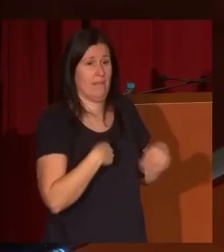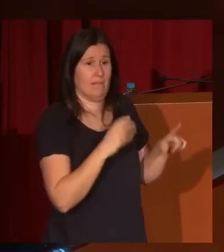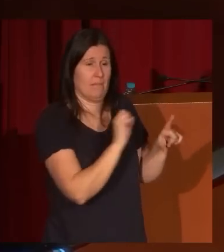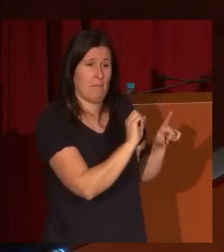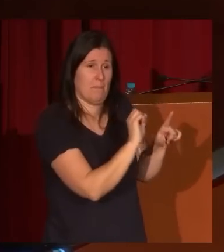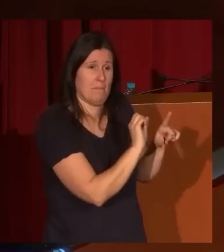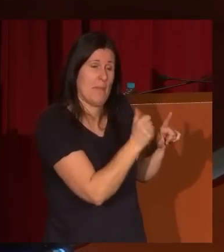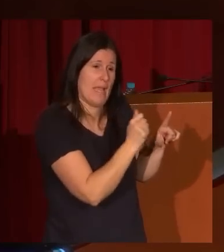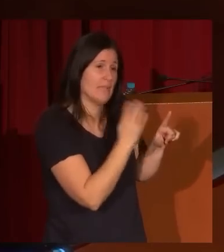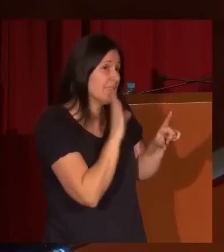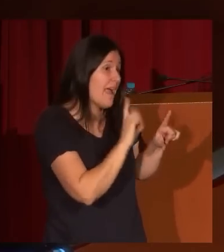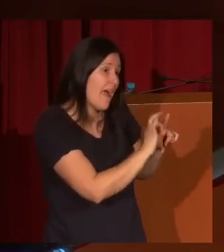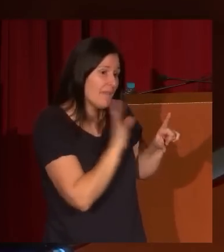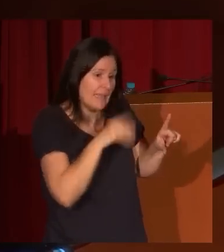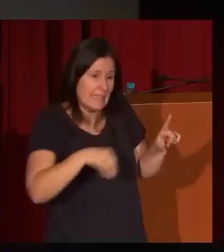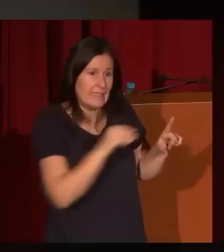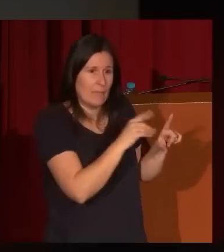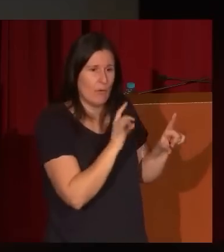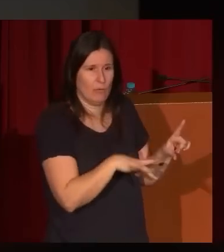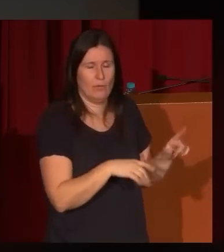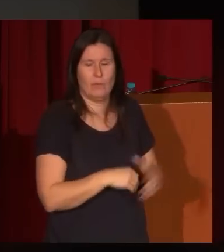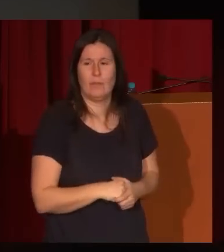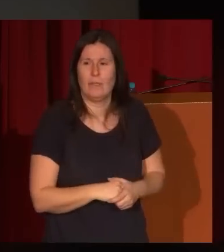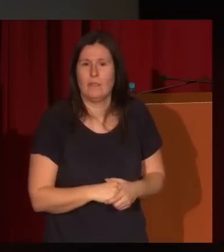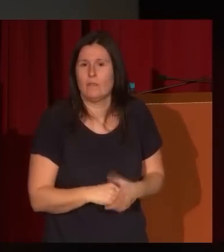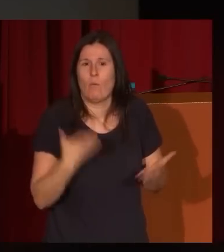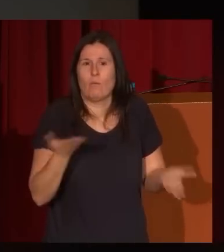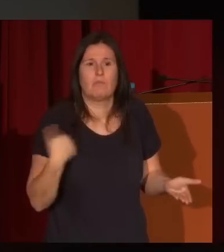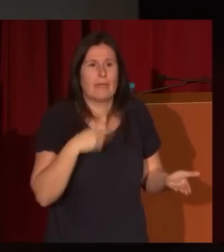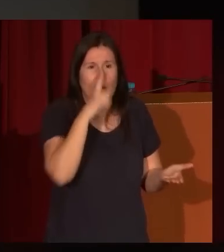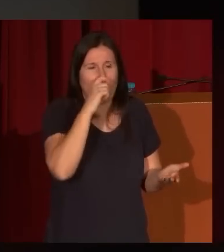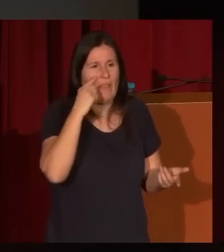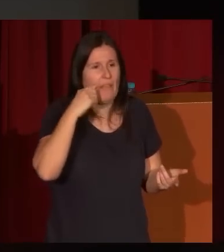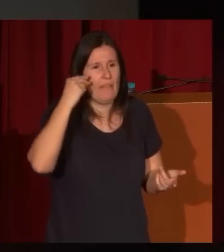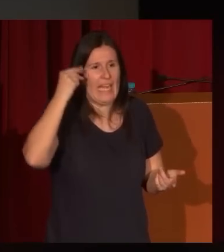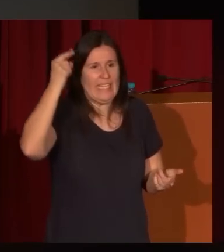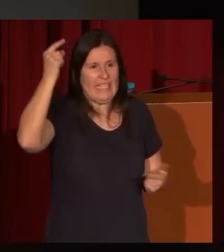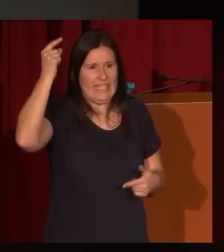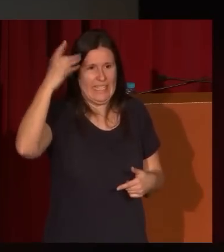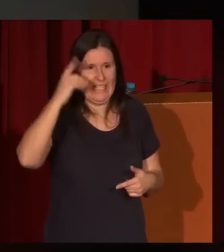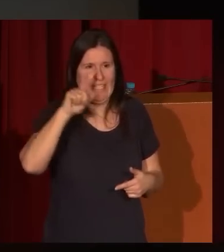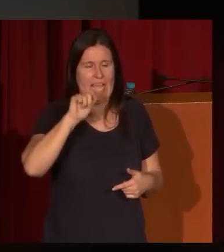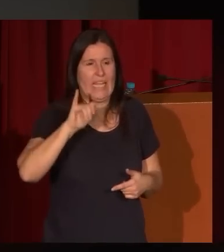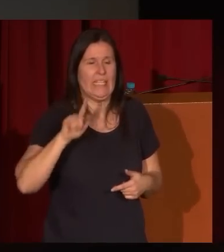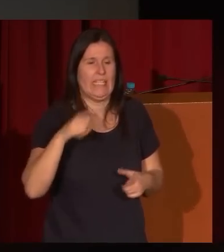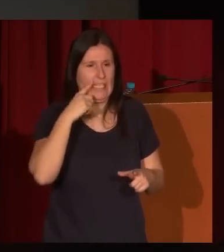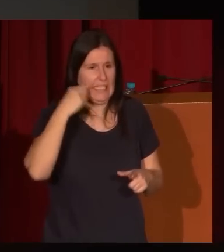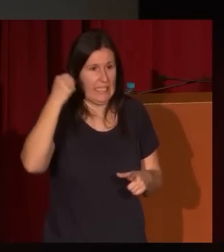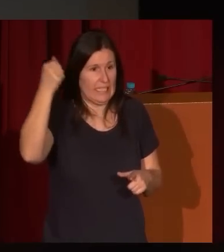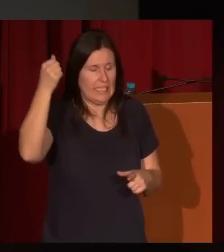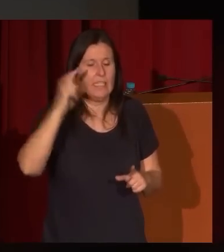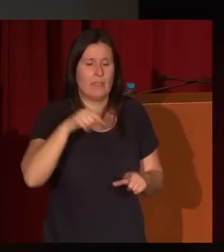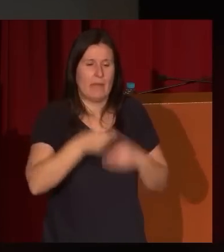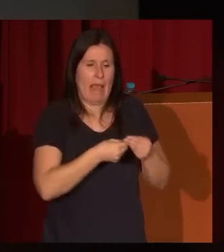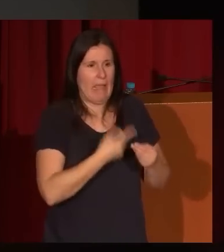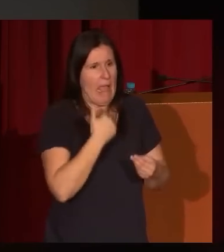este modo de hacer que hemos visto incluso recuerden Dalí ¿no? recuerdan ¿no? como también hacía esto bien esto